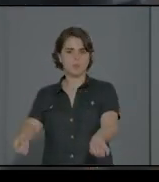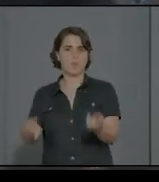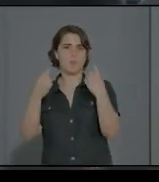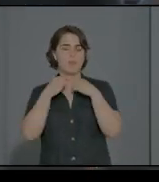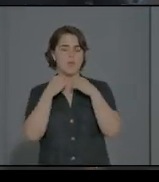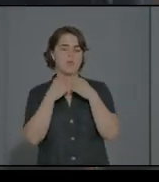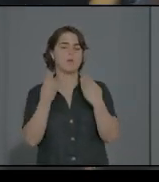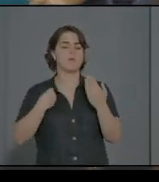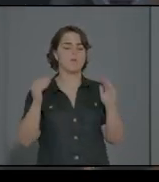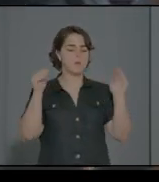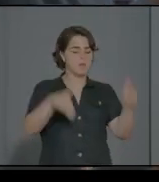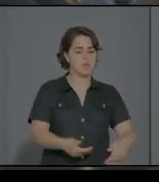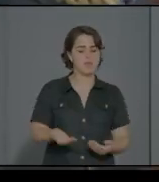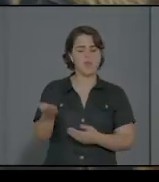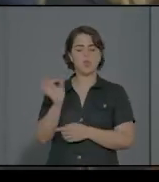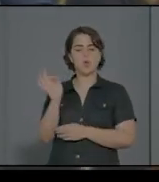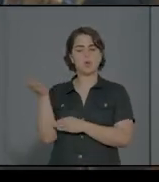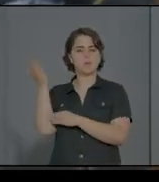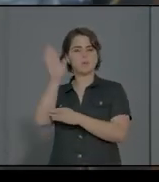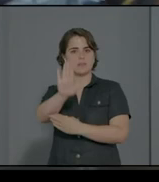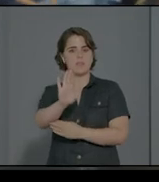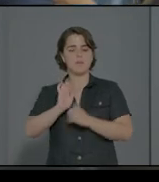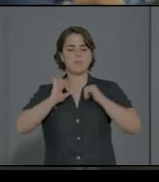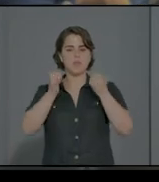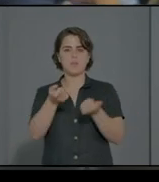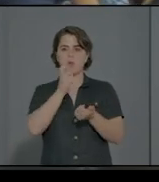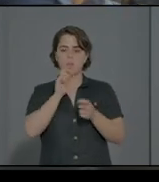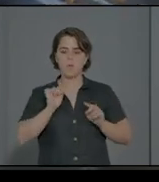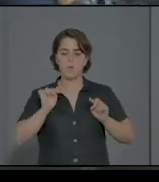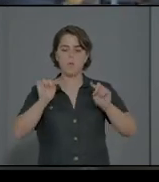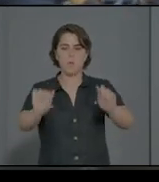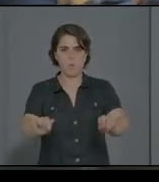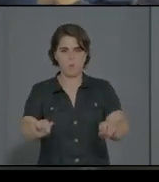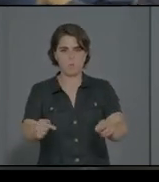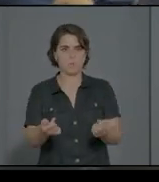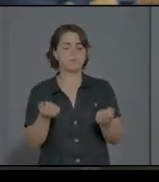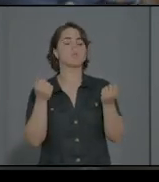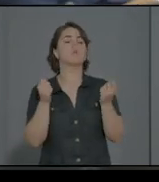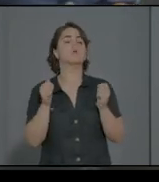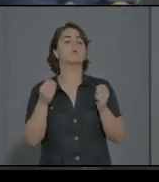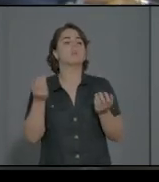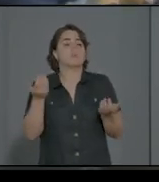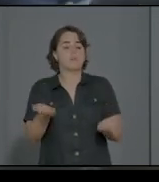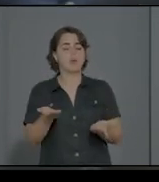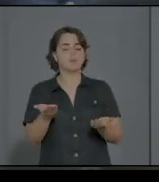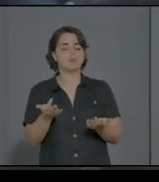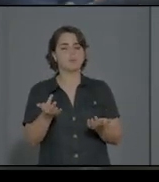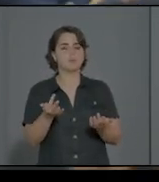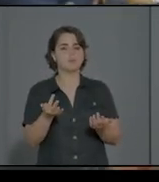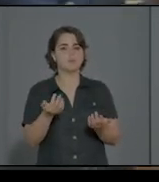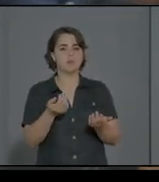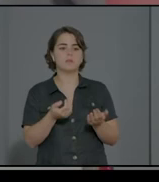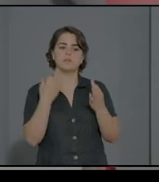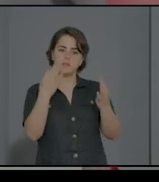empieza de forma simultánea en donde se trabaja con otro terapeuta. Por los padres se encuentran a un